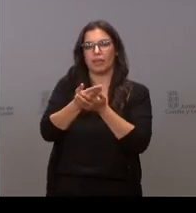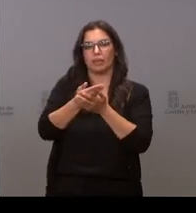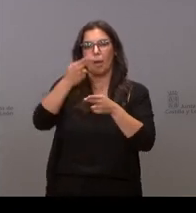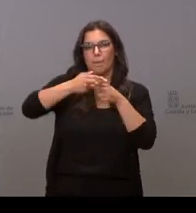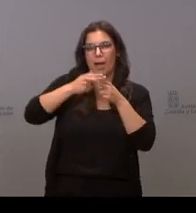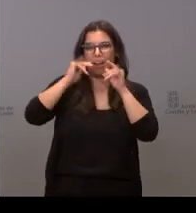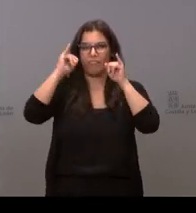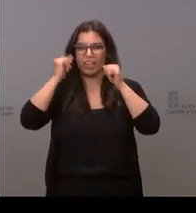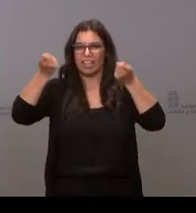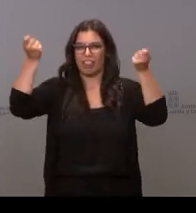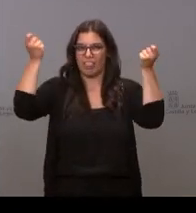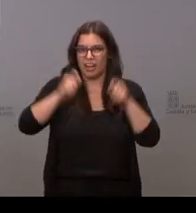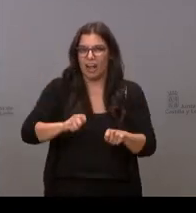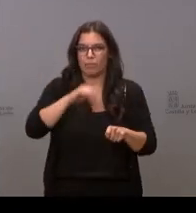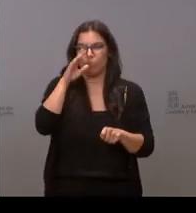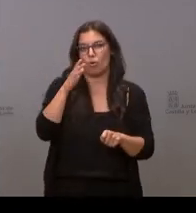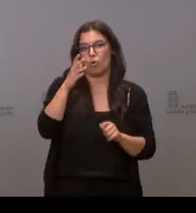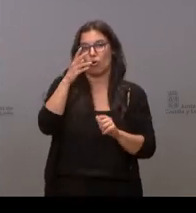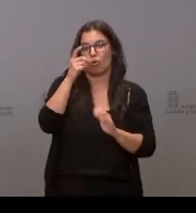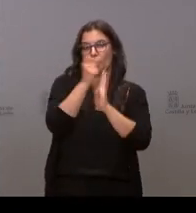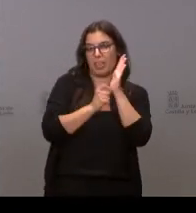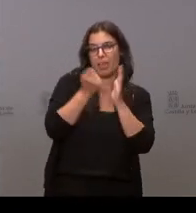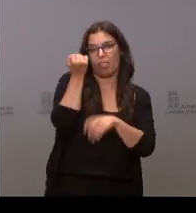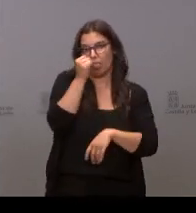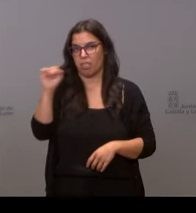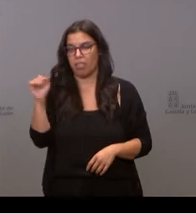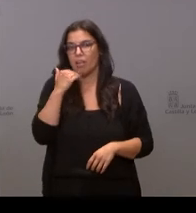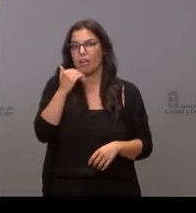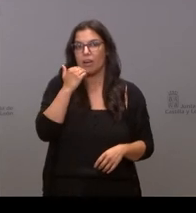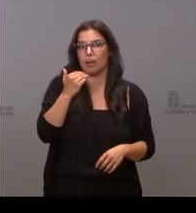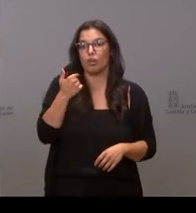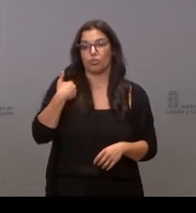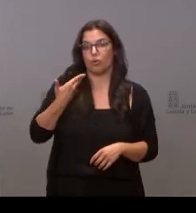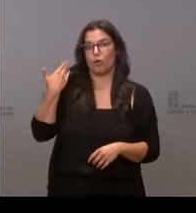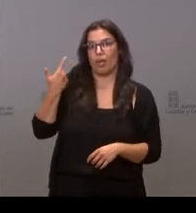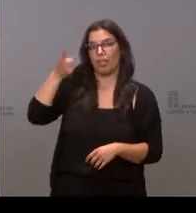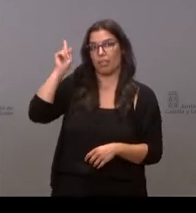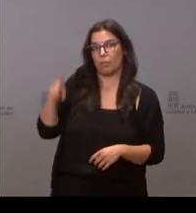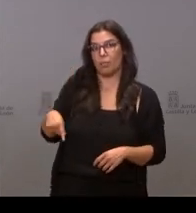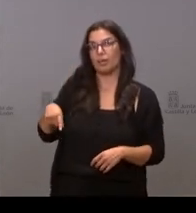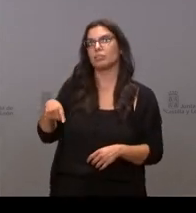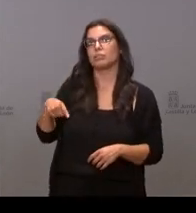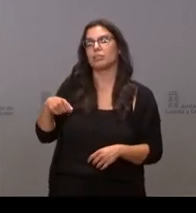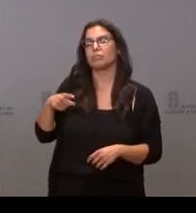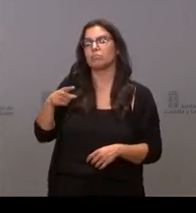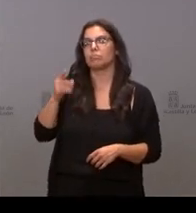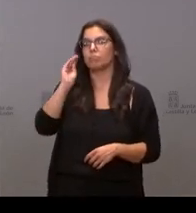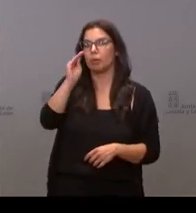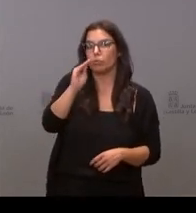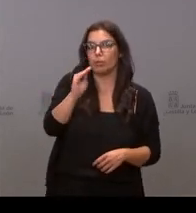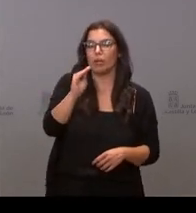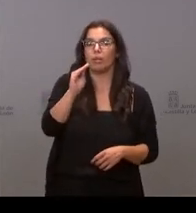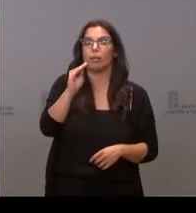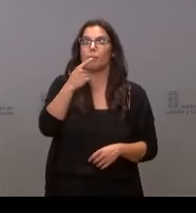Nocturno por incumplimientos de las medidas COVID porque es una pregunta que yo hice hace un mes primero se me dijo que esos datos no se centralizaban y después que me los